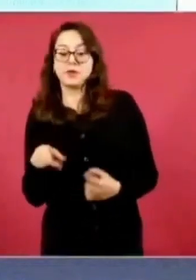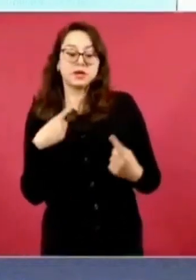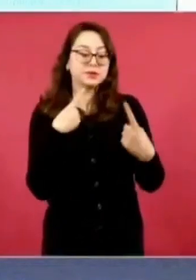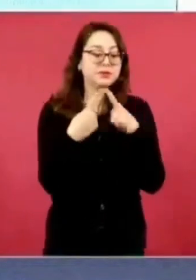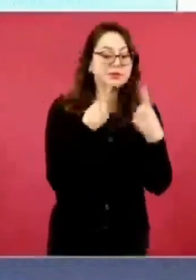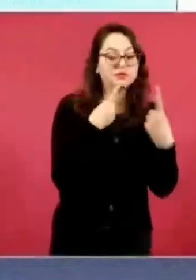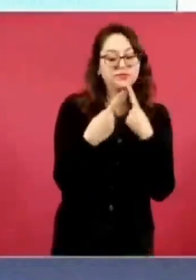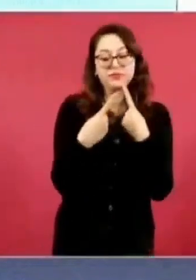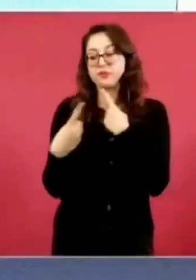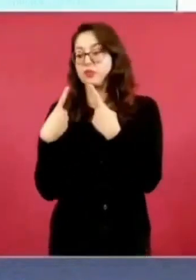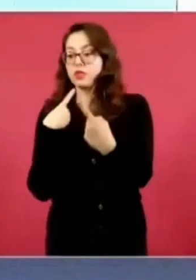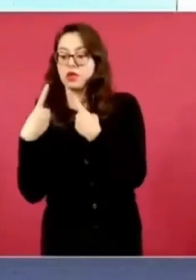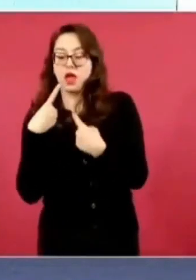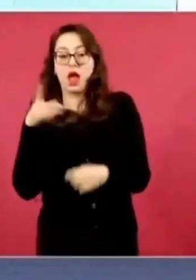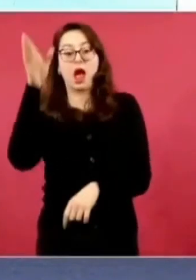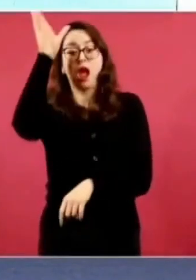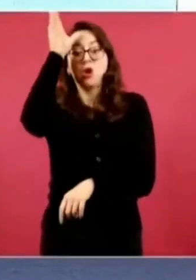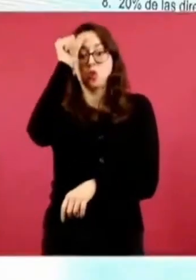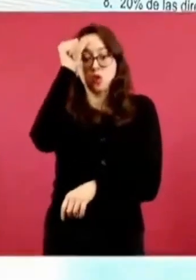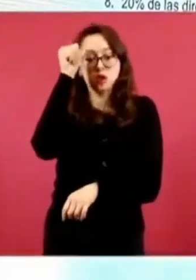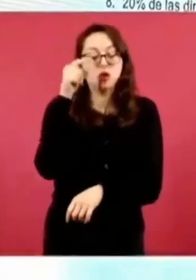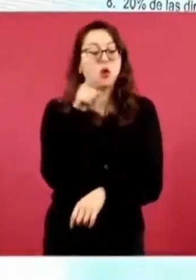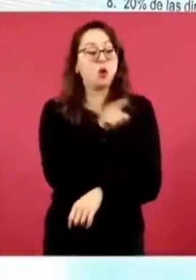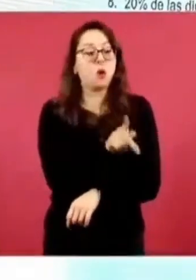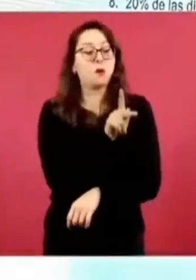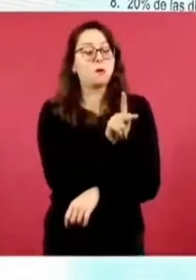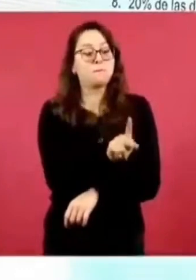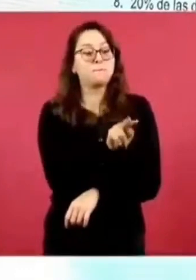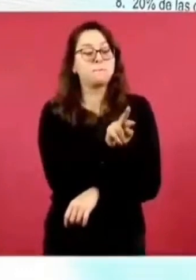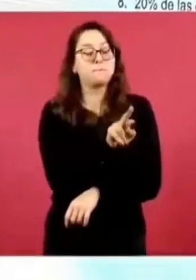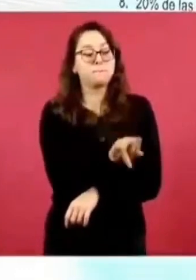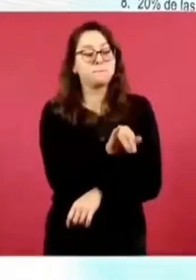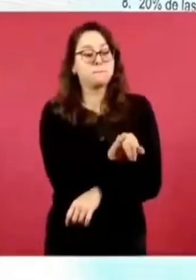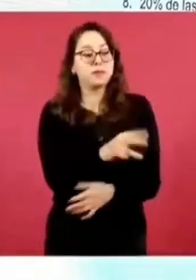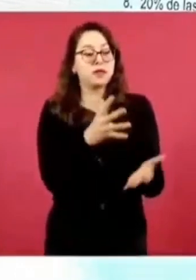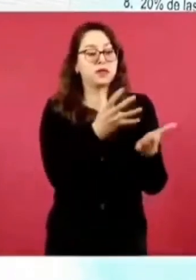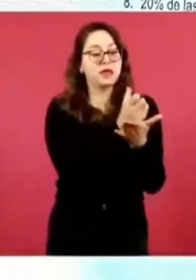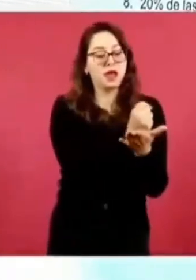subsecretarías, organismos descentralizados,